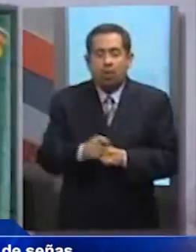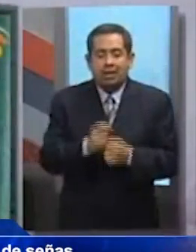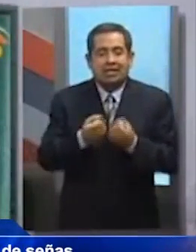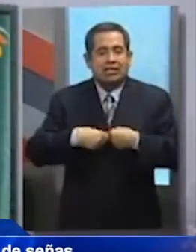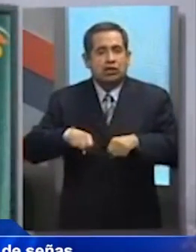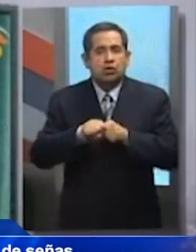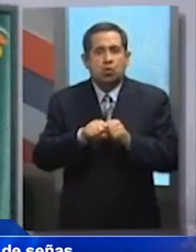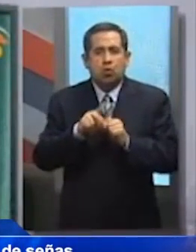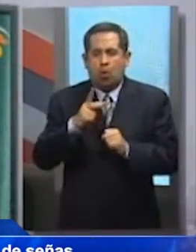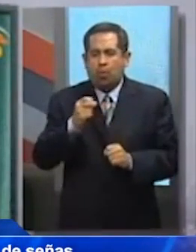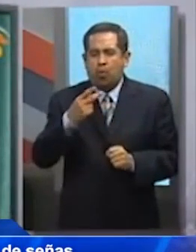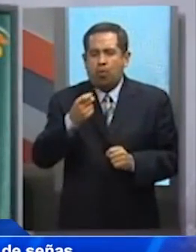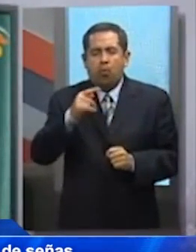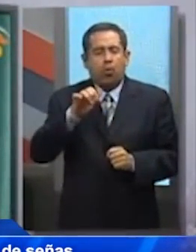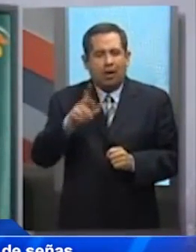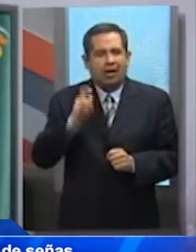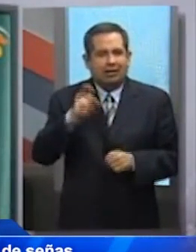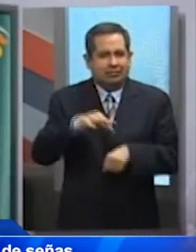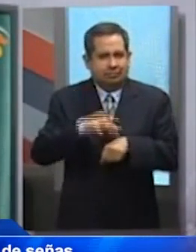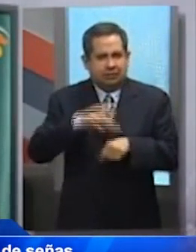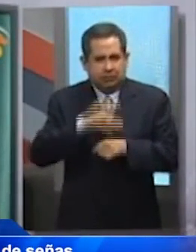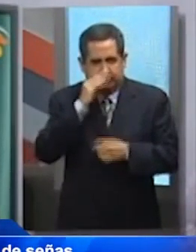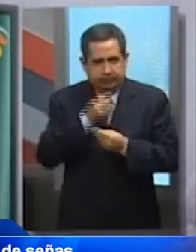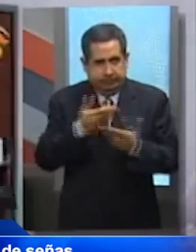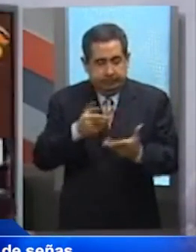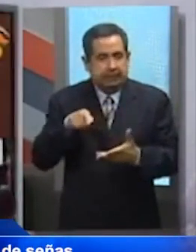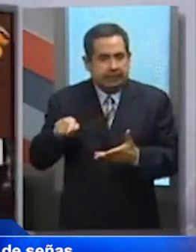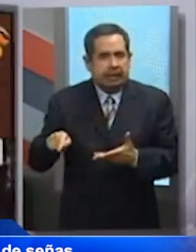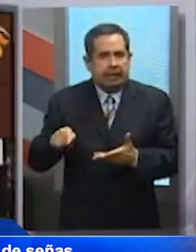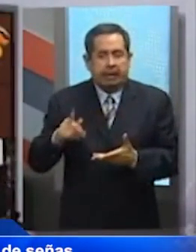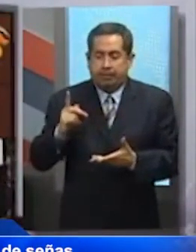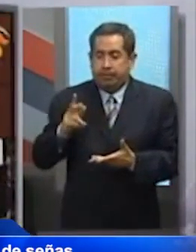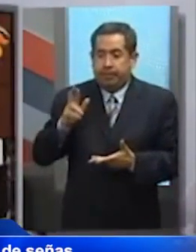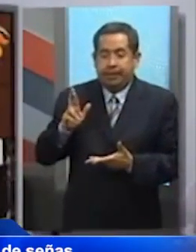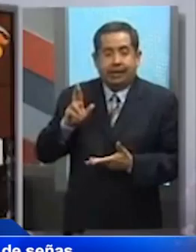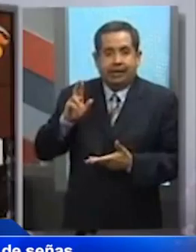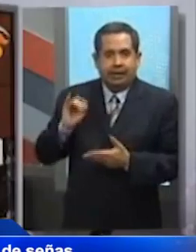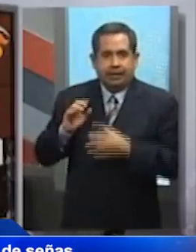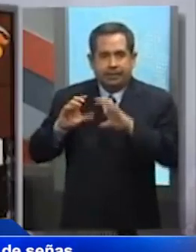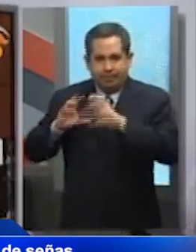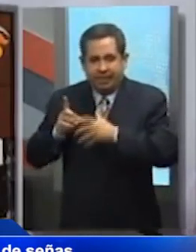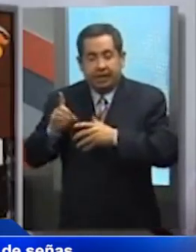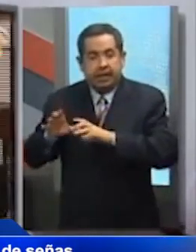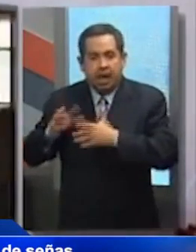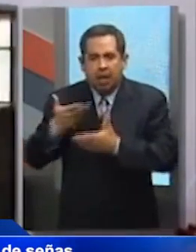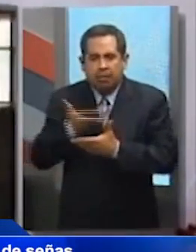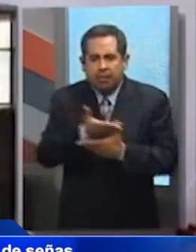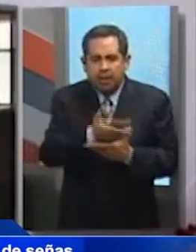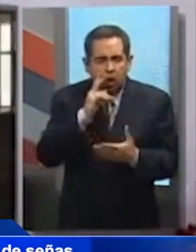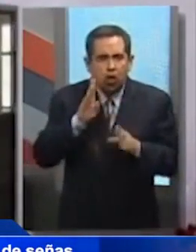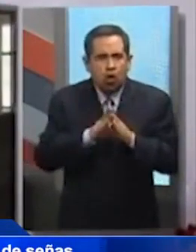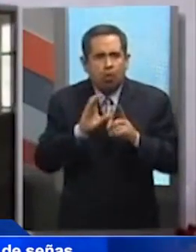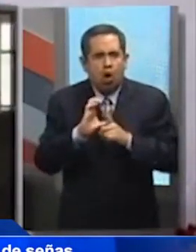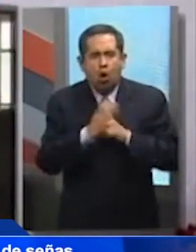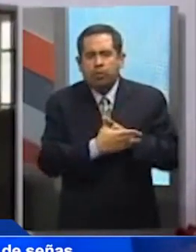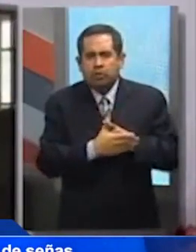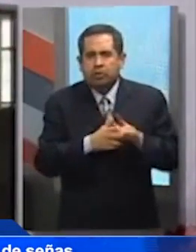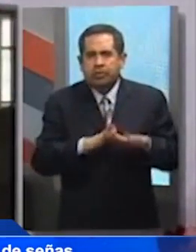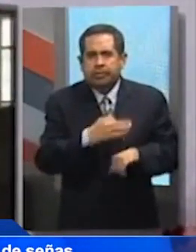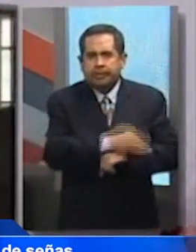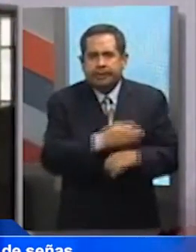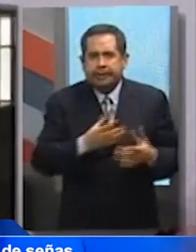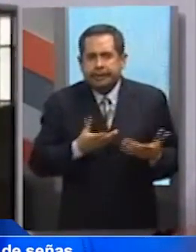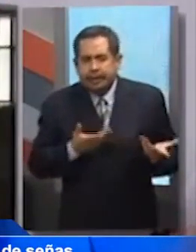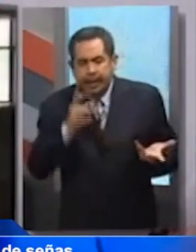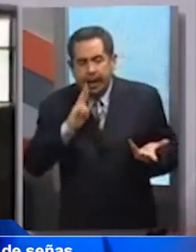país es el objetivo de una iniciativa presentada por la bancada del Partido de la Revolución Democrática ante la Comisión Permanente. La propuesta